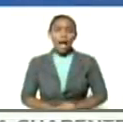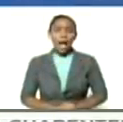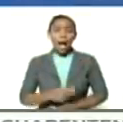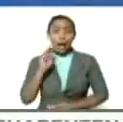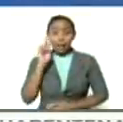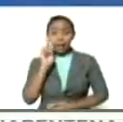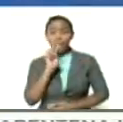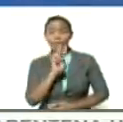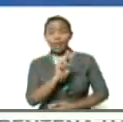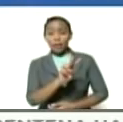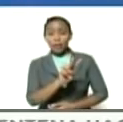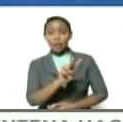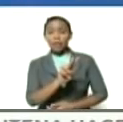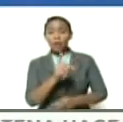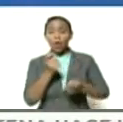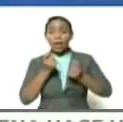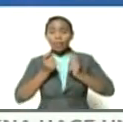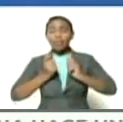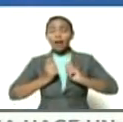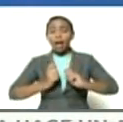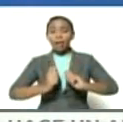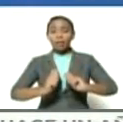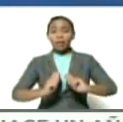de lo que se trata verdad